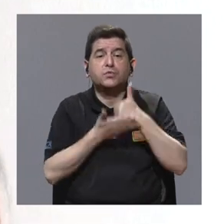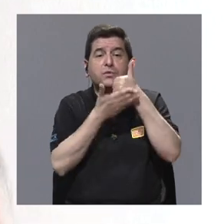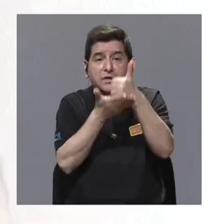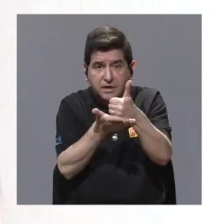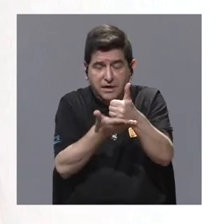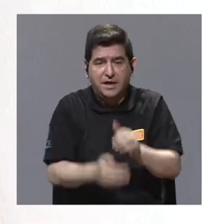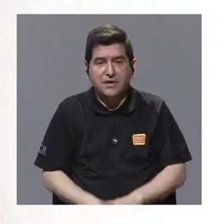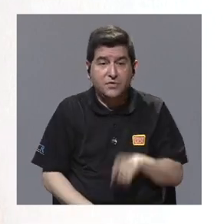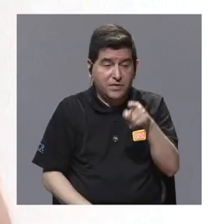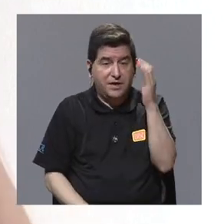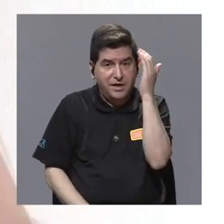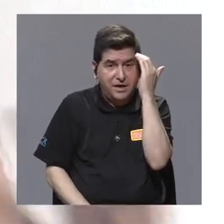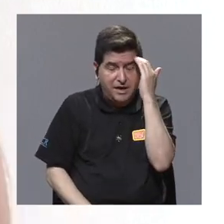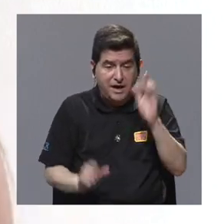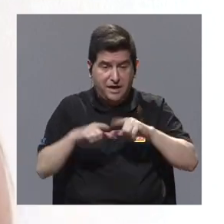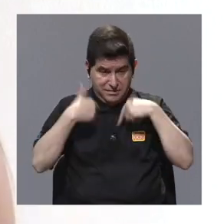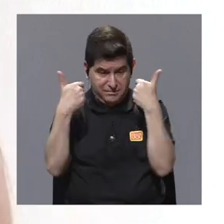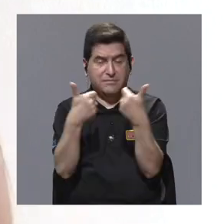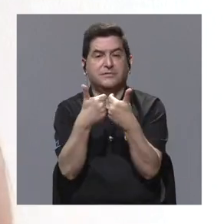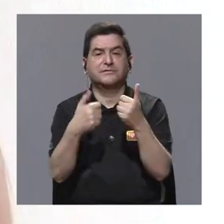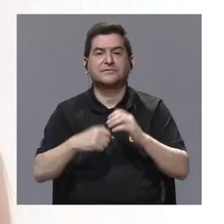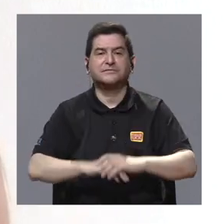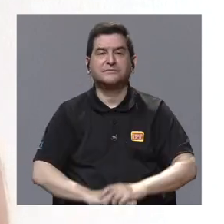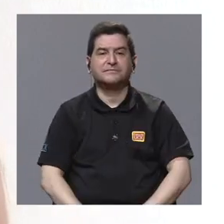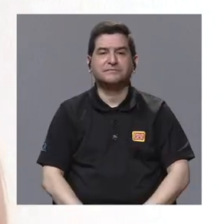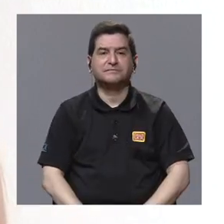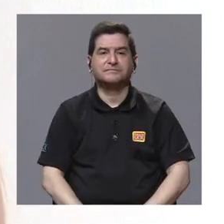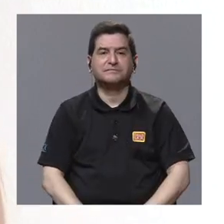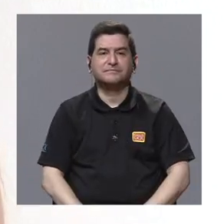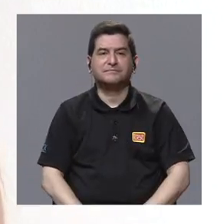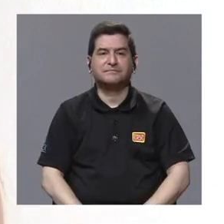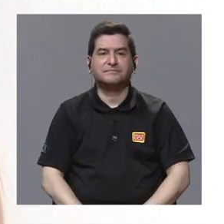pueden servir a ese conocimiento colectivo